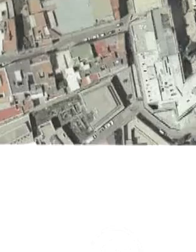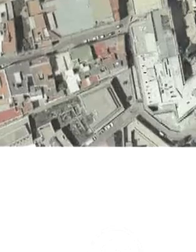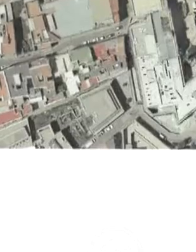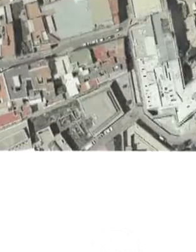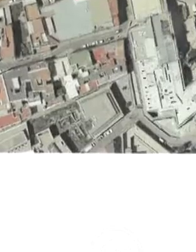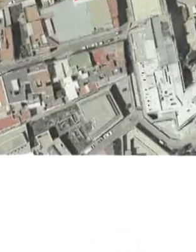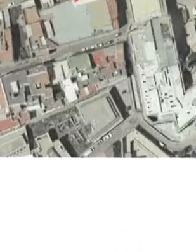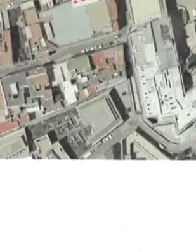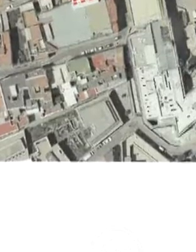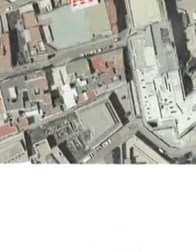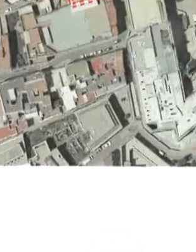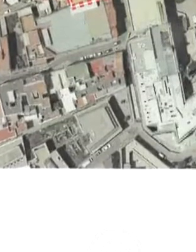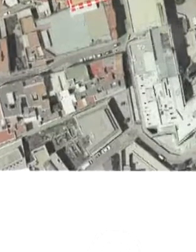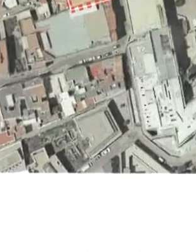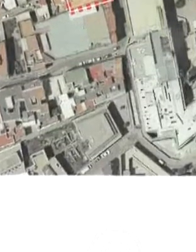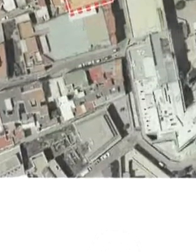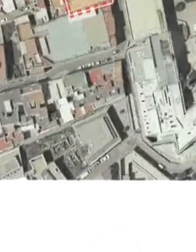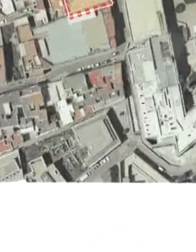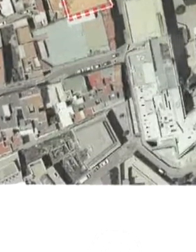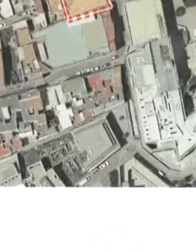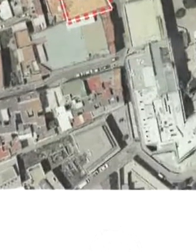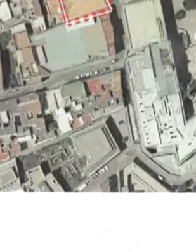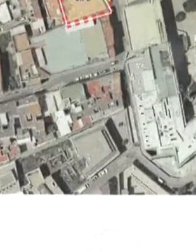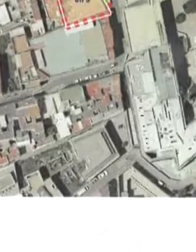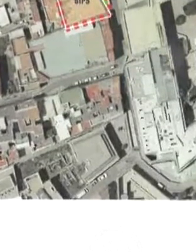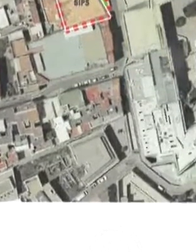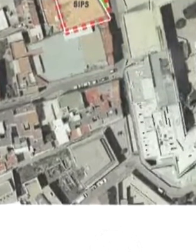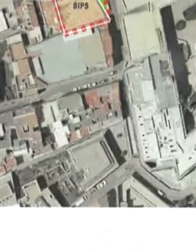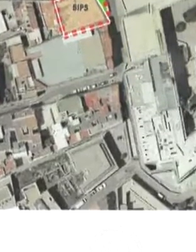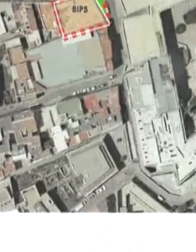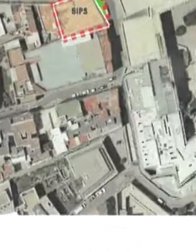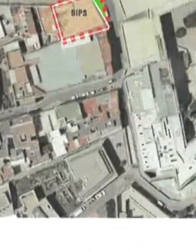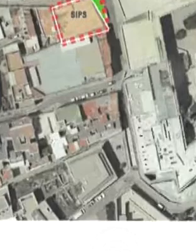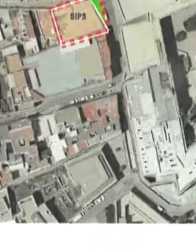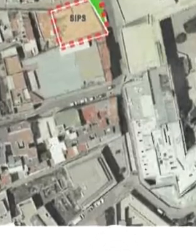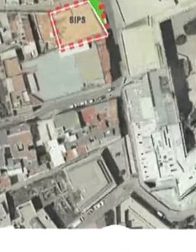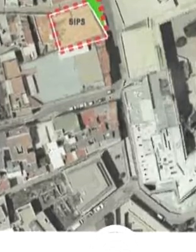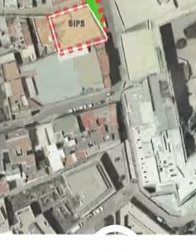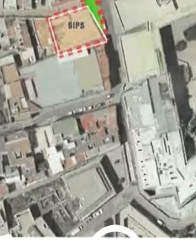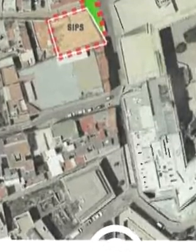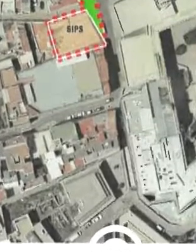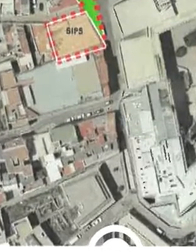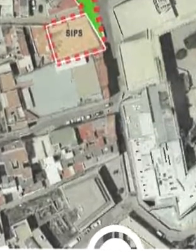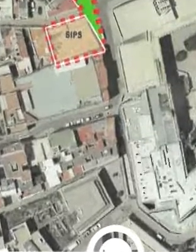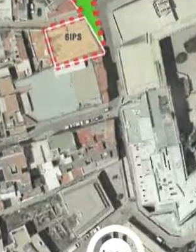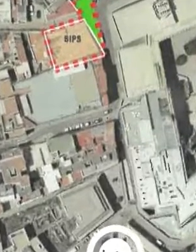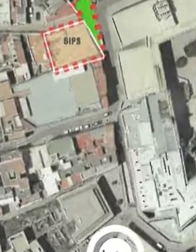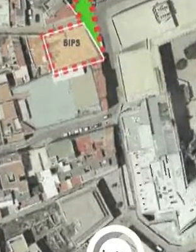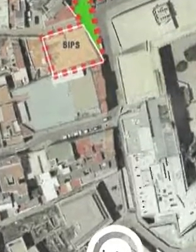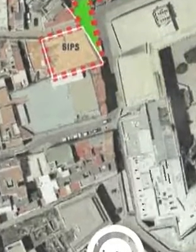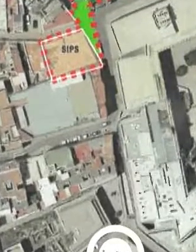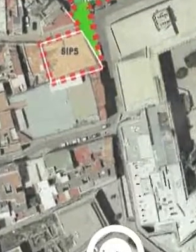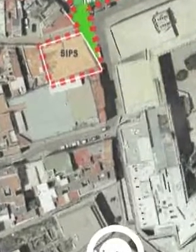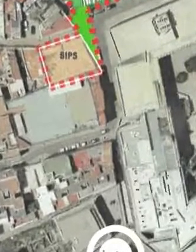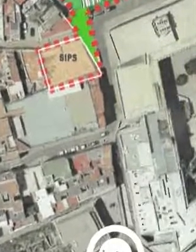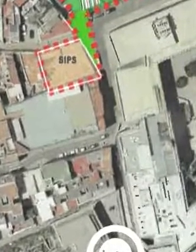espacio de transición entre la ciudad y el Barranco de la Olla y la Alcazaba. Para ello el Ayuntamiento estima necesaria la expropiación de